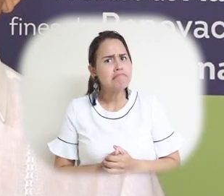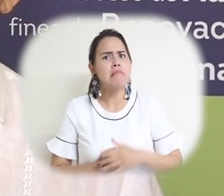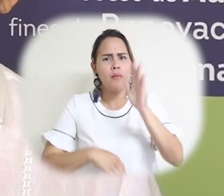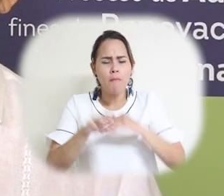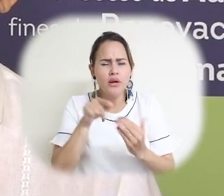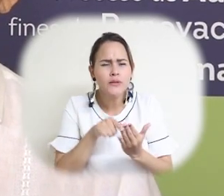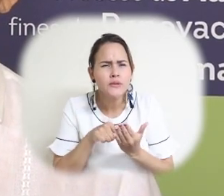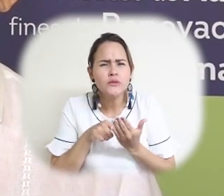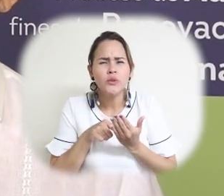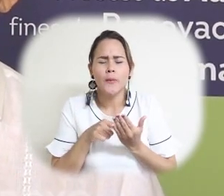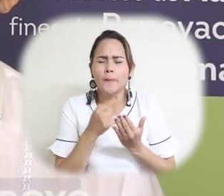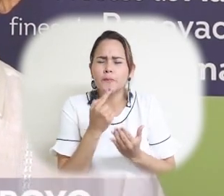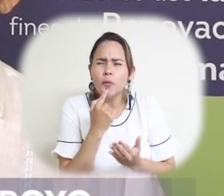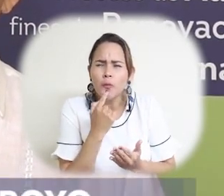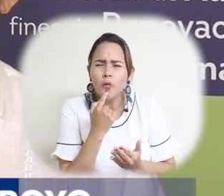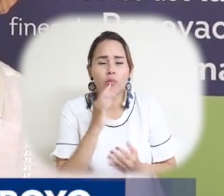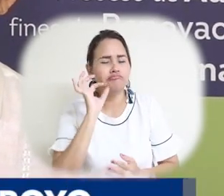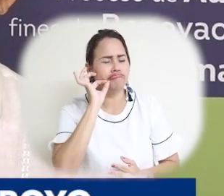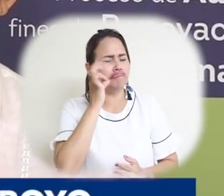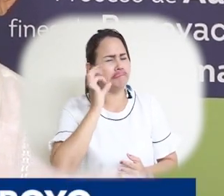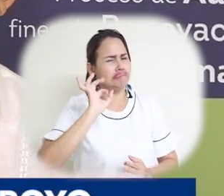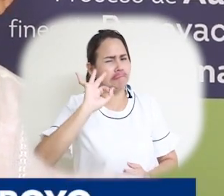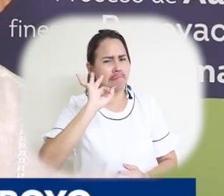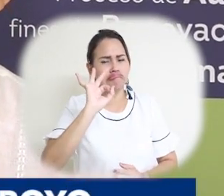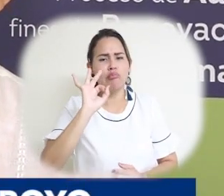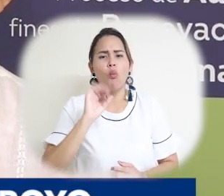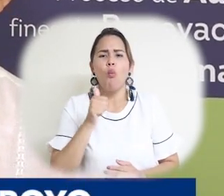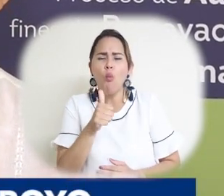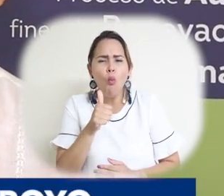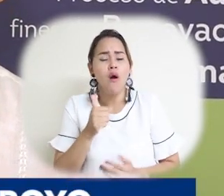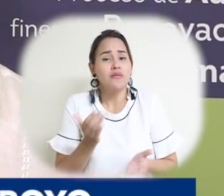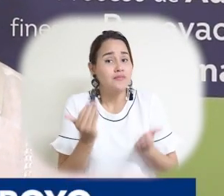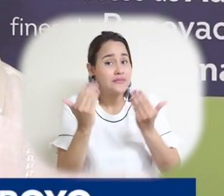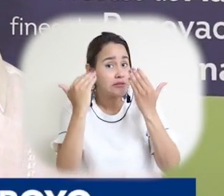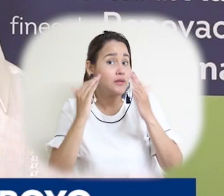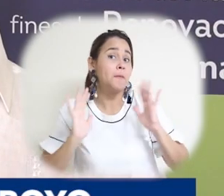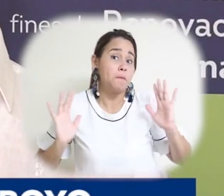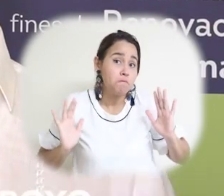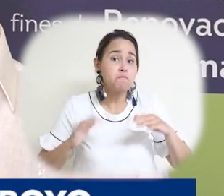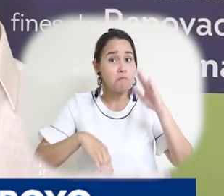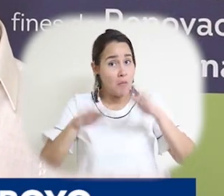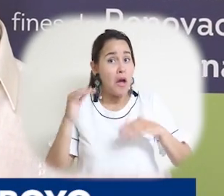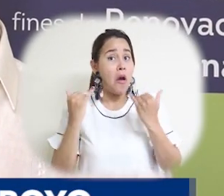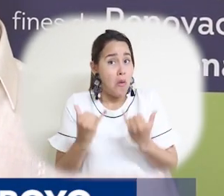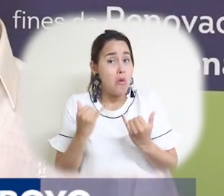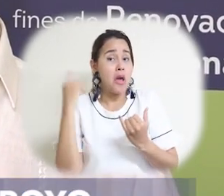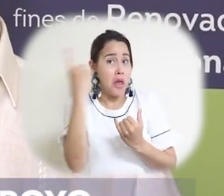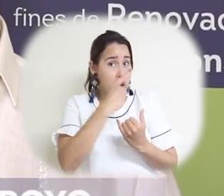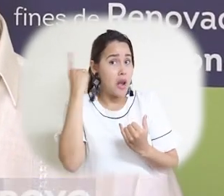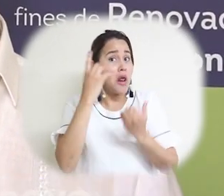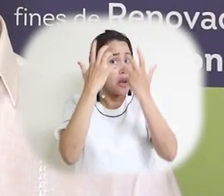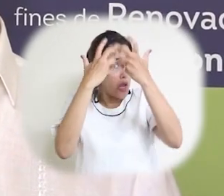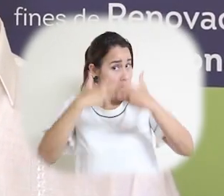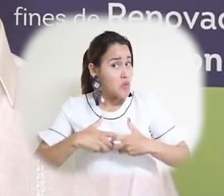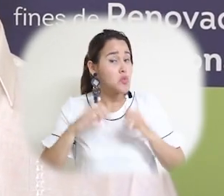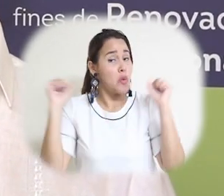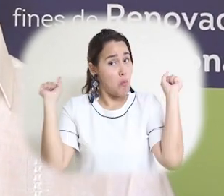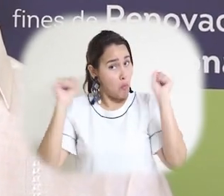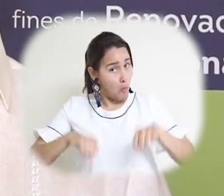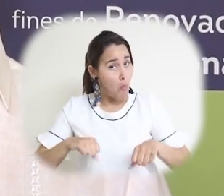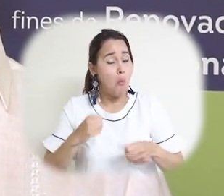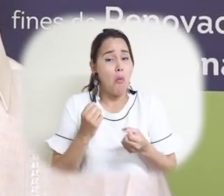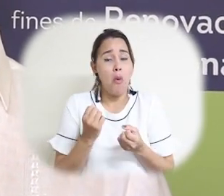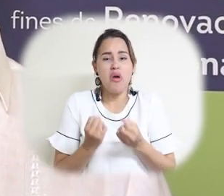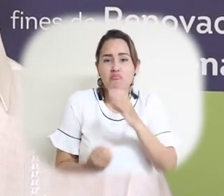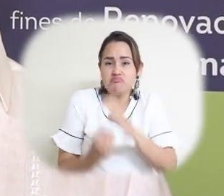degustar, muy bueno, y pueden, digamos, descalarse esto, ya a nivel industrial podrían ser una